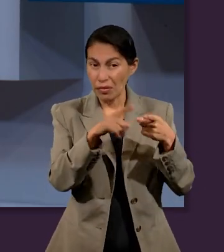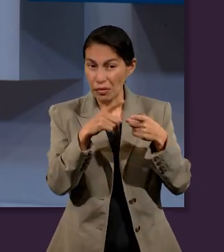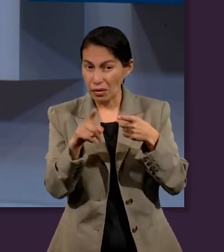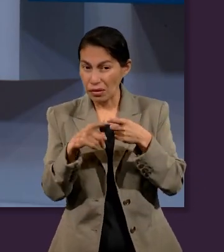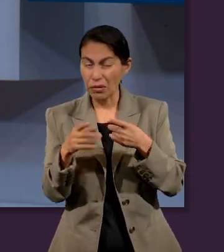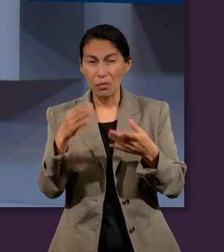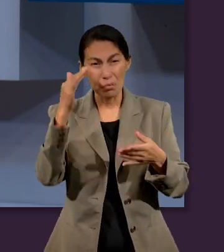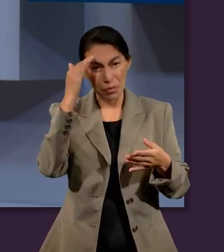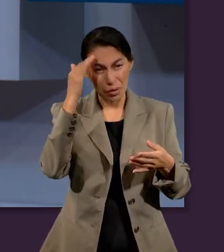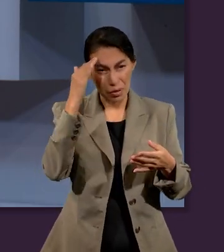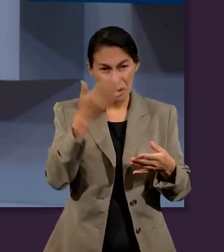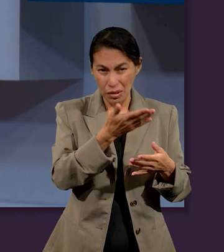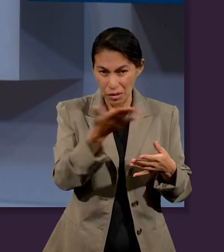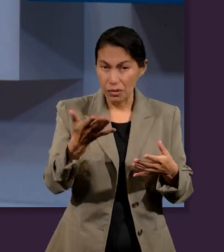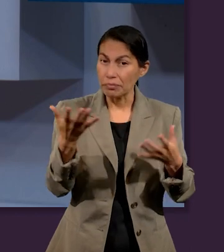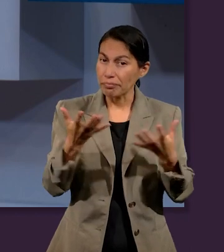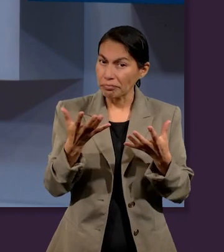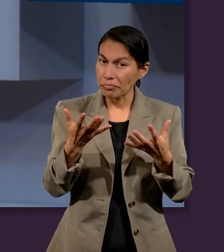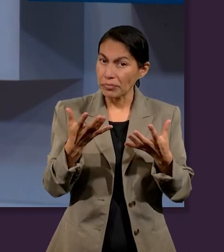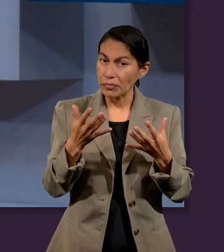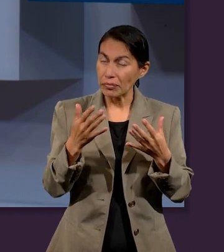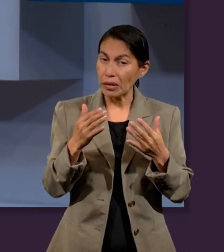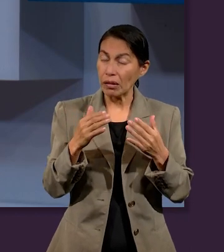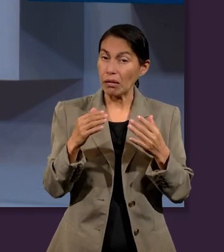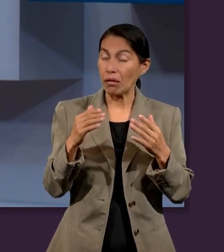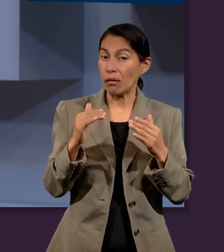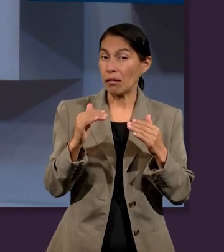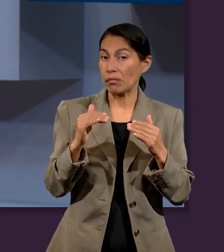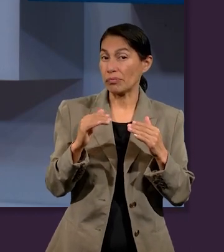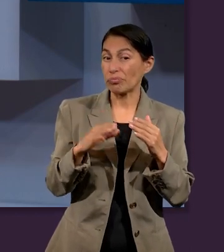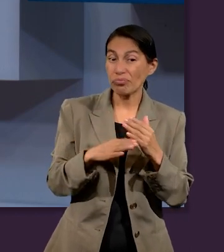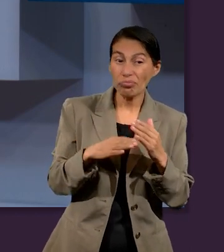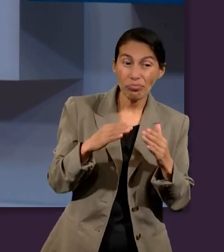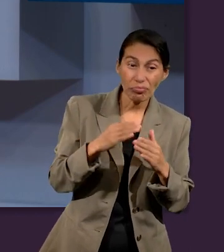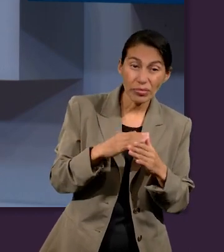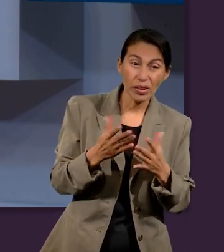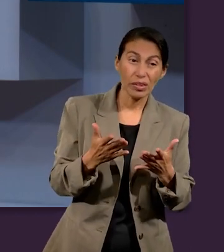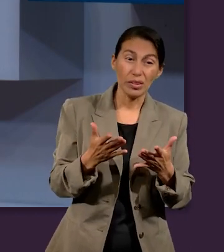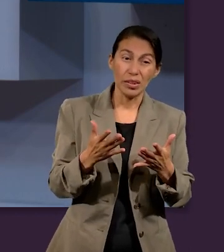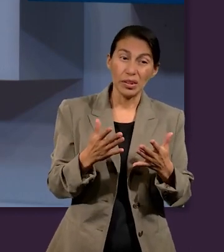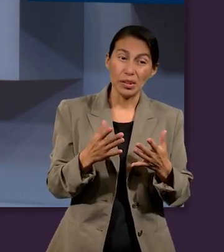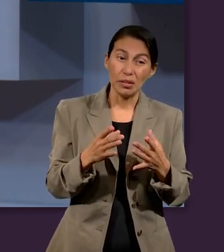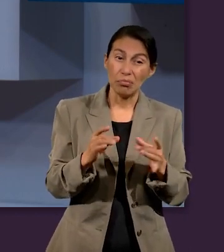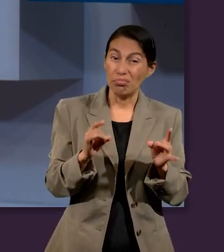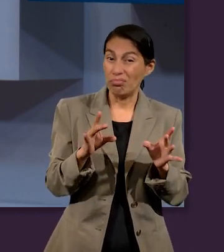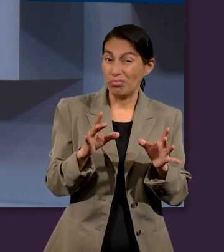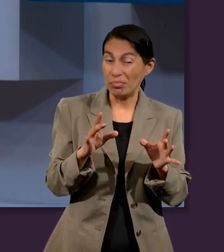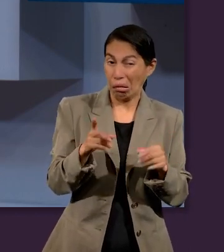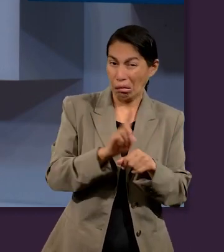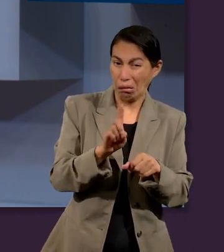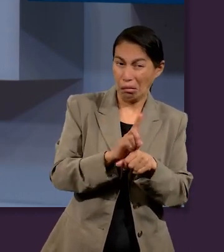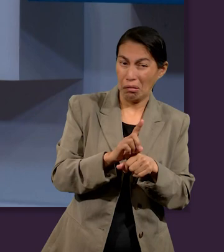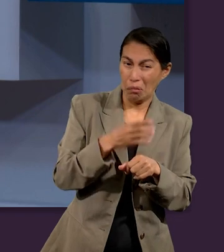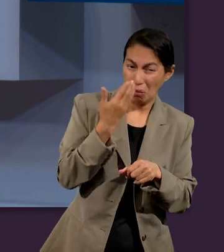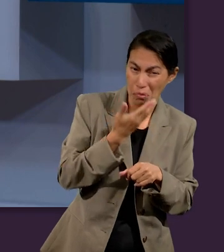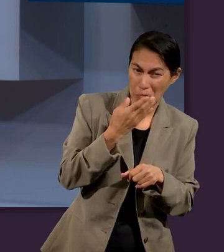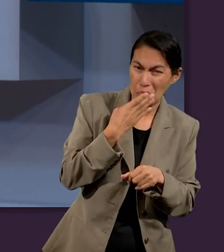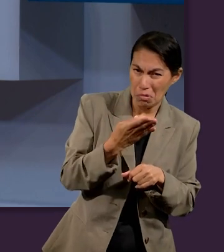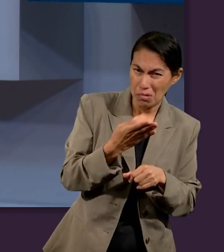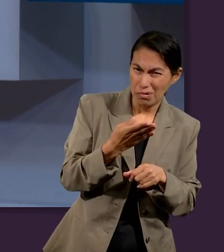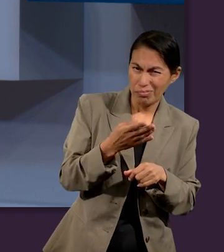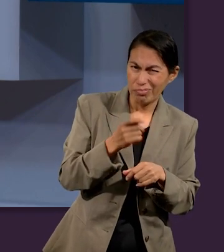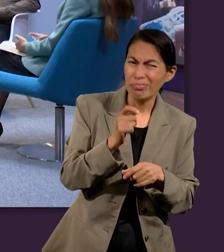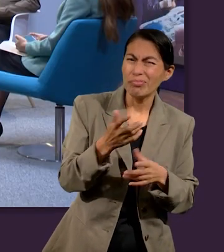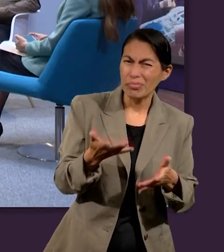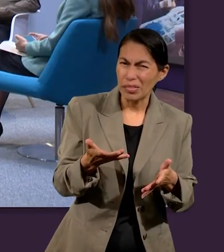Algunas denominaciones consideran estas uniones, estas manifestaciones sobrenaturales como parte de su día a día.